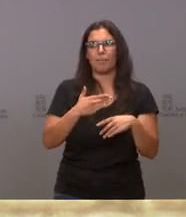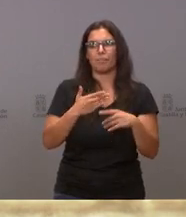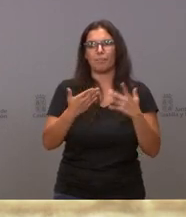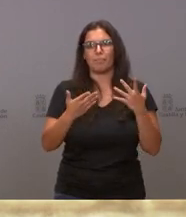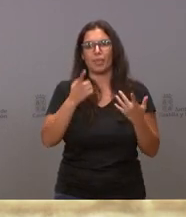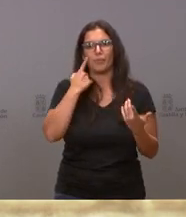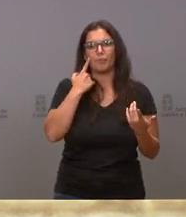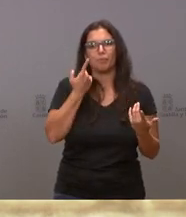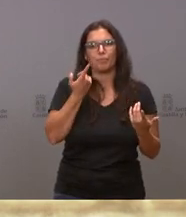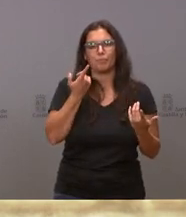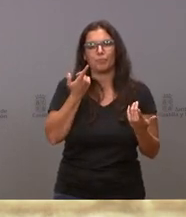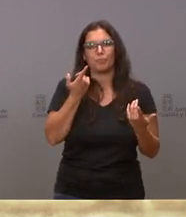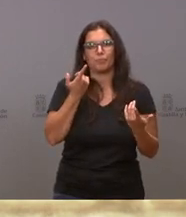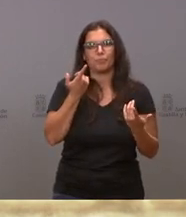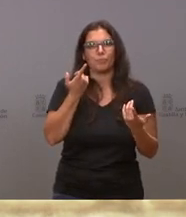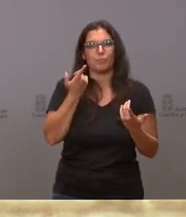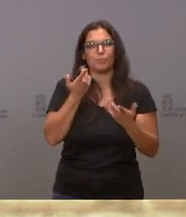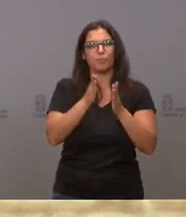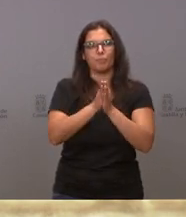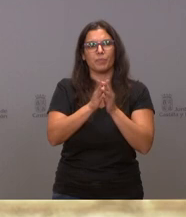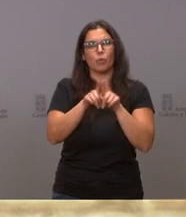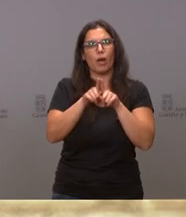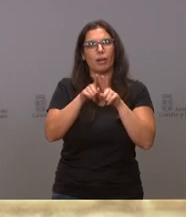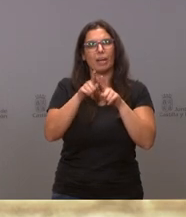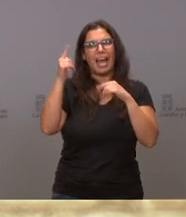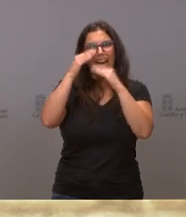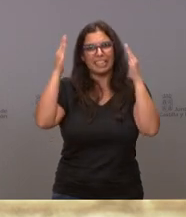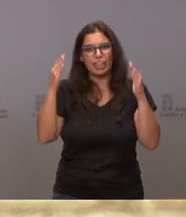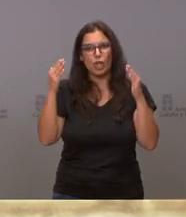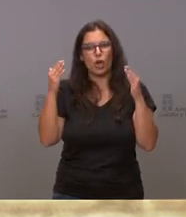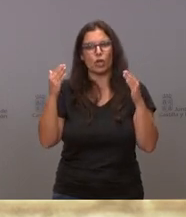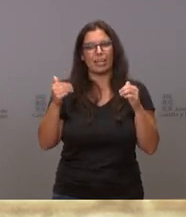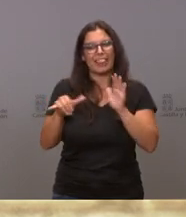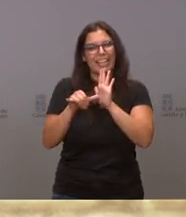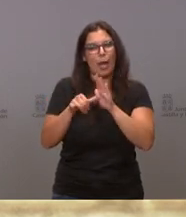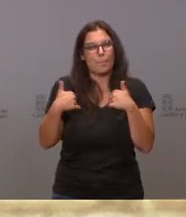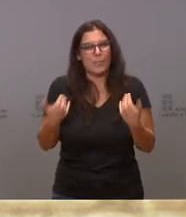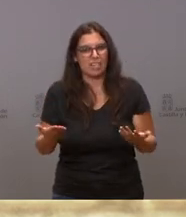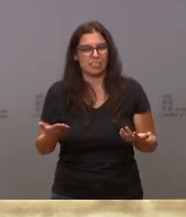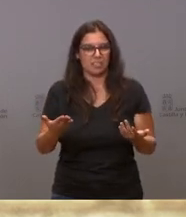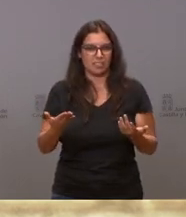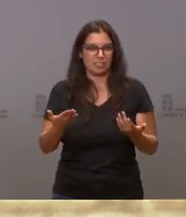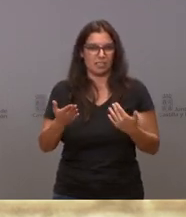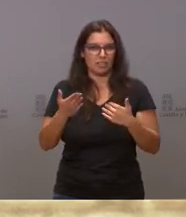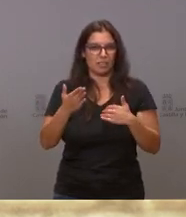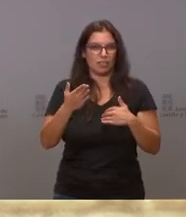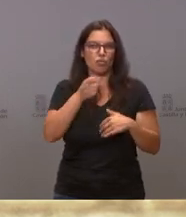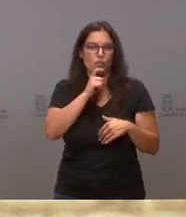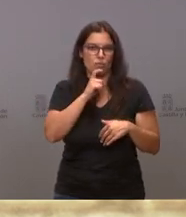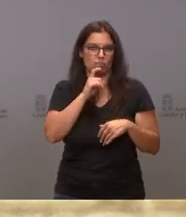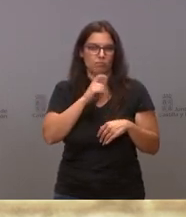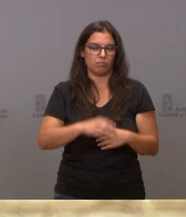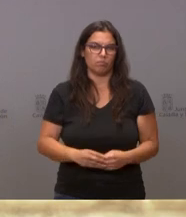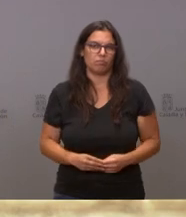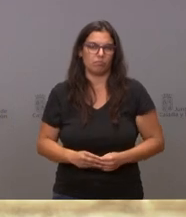una atención todavía mucho más cercana a la producción de los incendios.